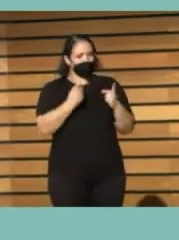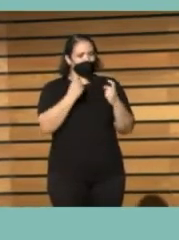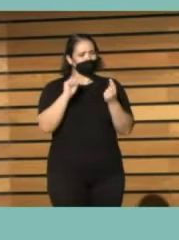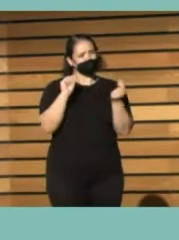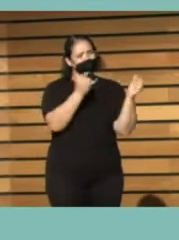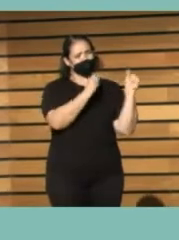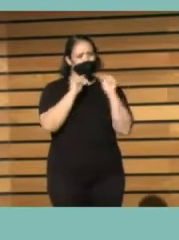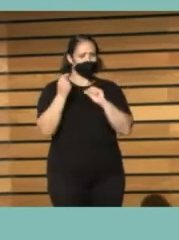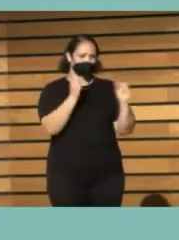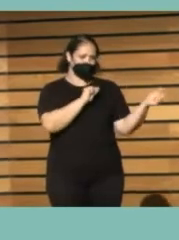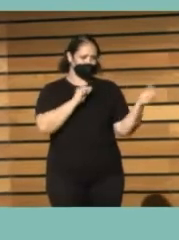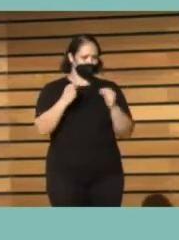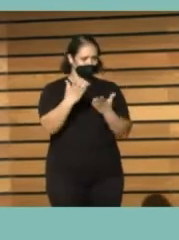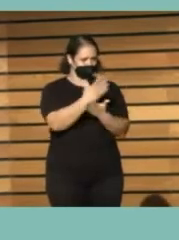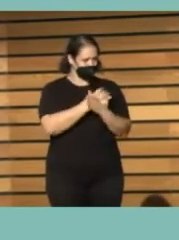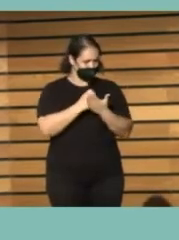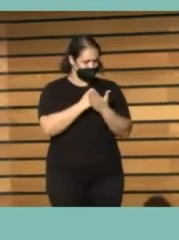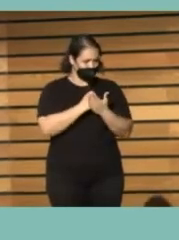diálogo multilateral,